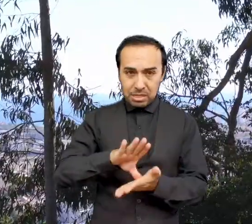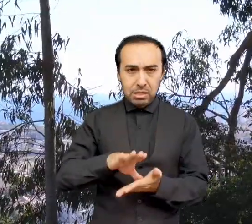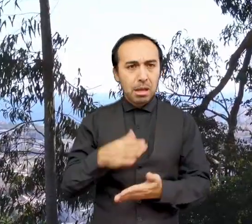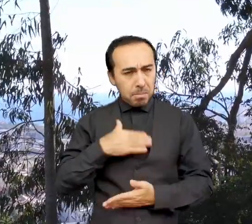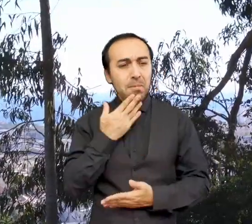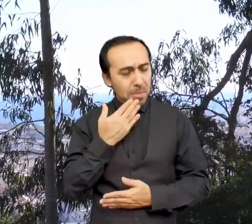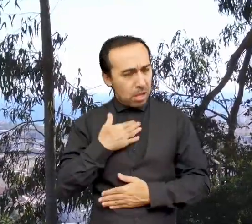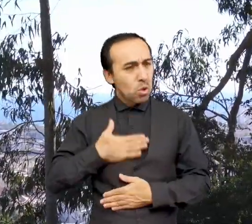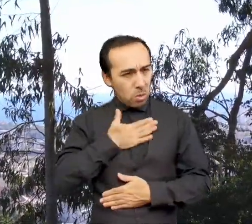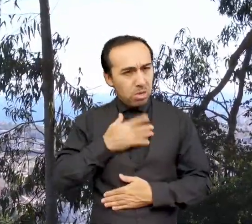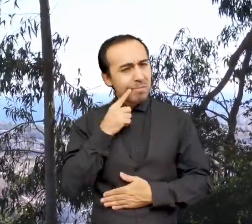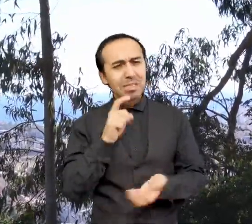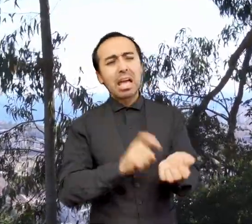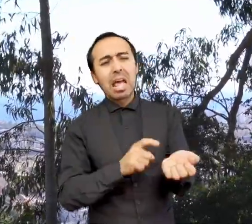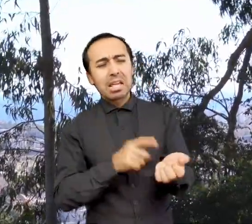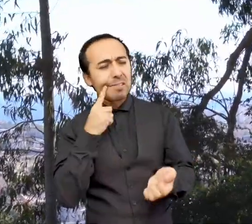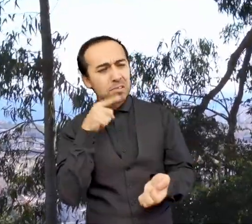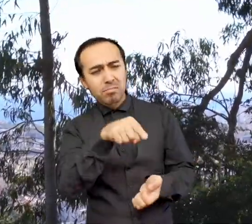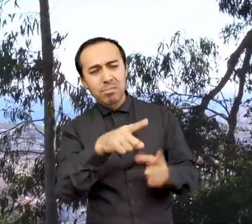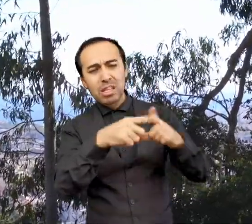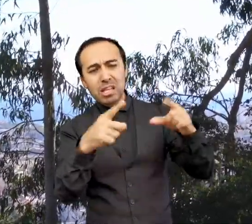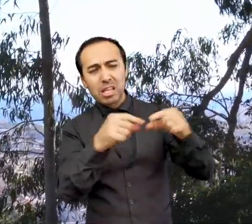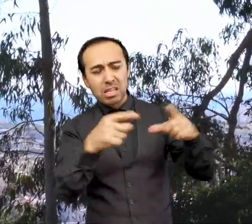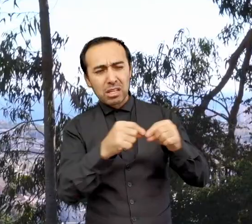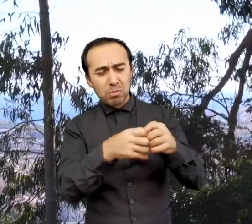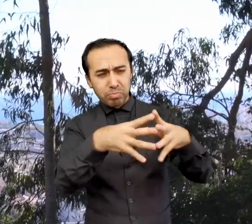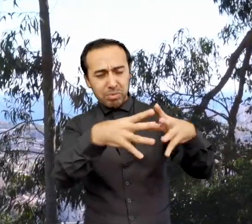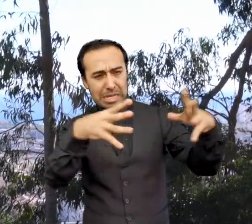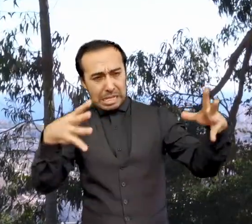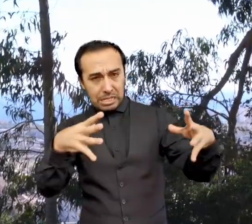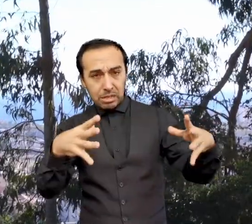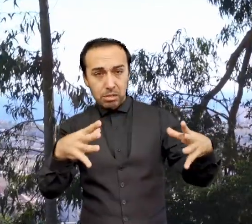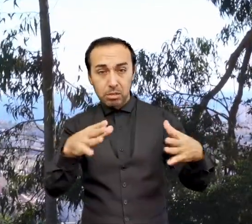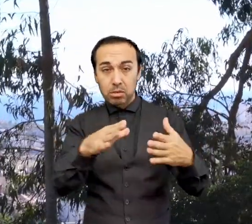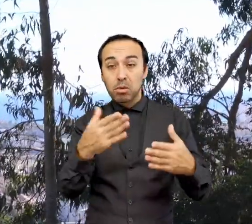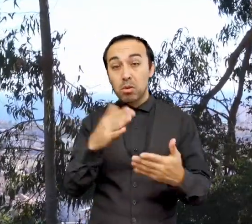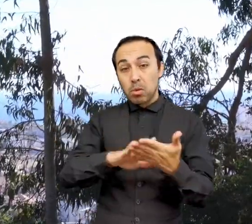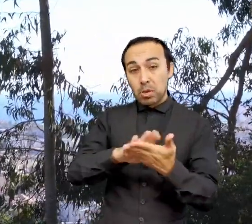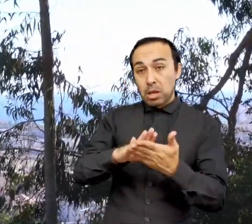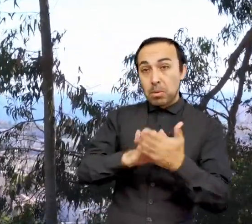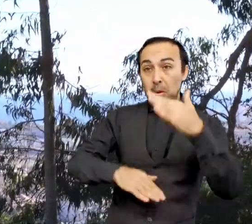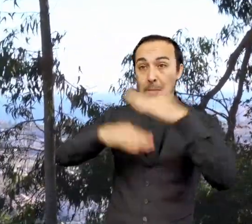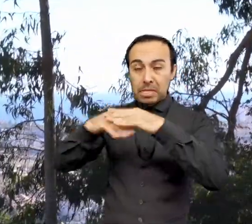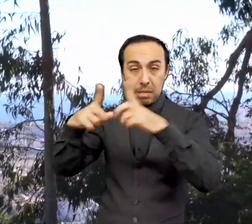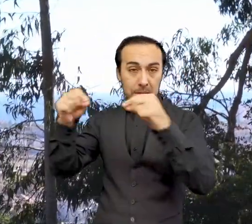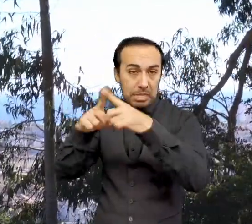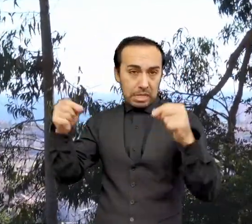interesada en las características fundamentales de las estrellas masivas, como las O-extremas y las WR.